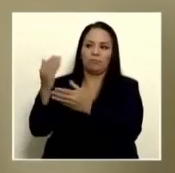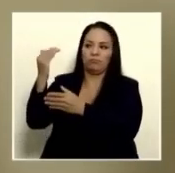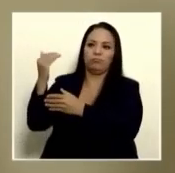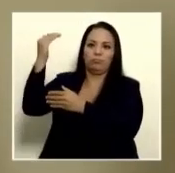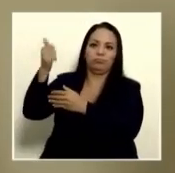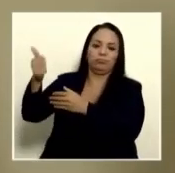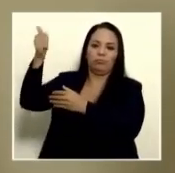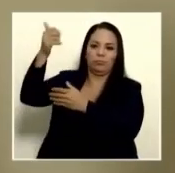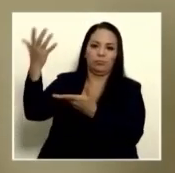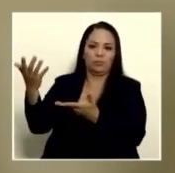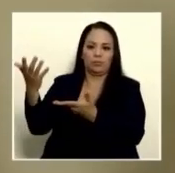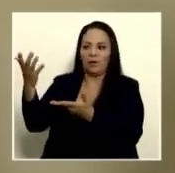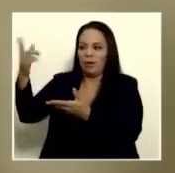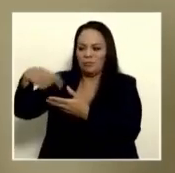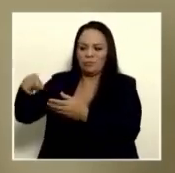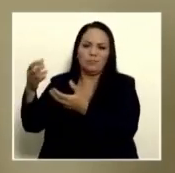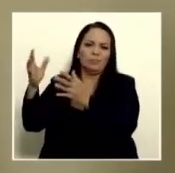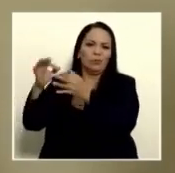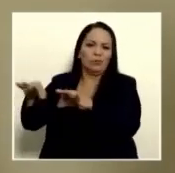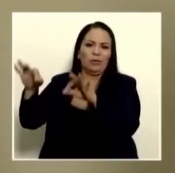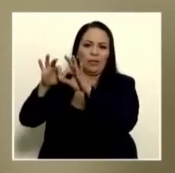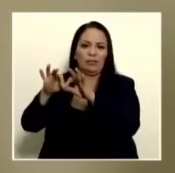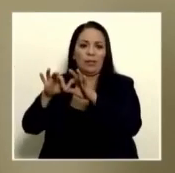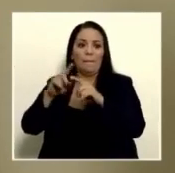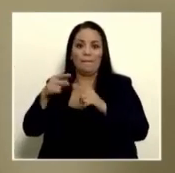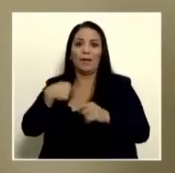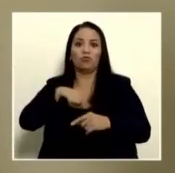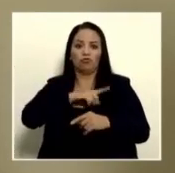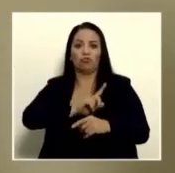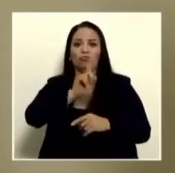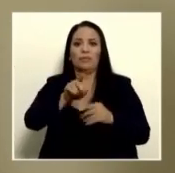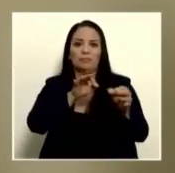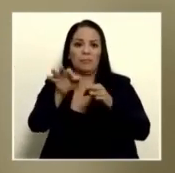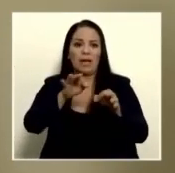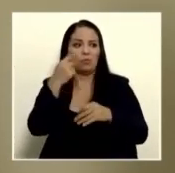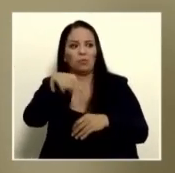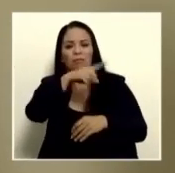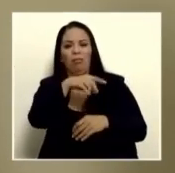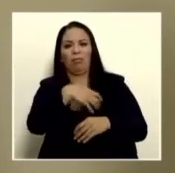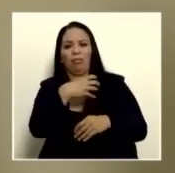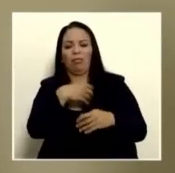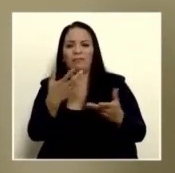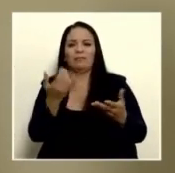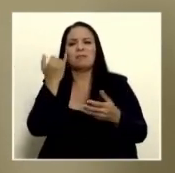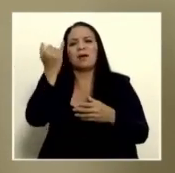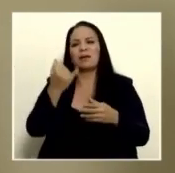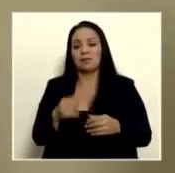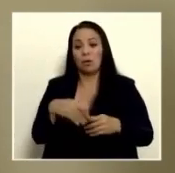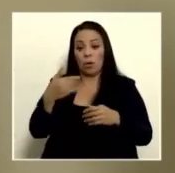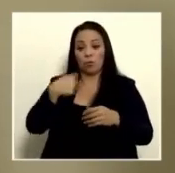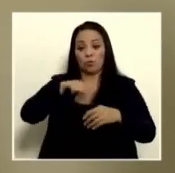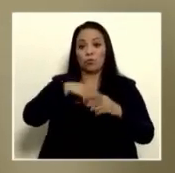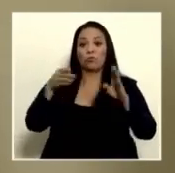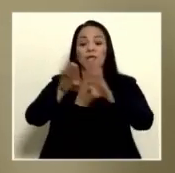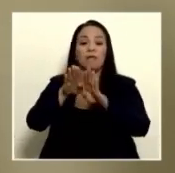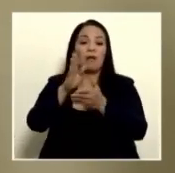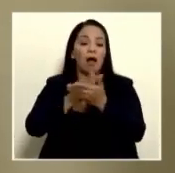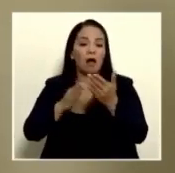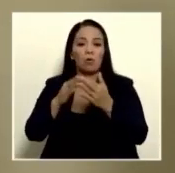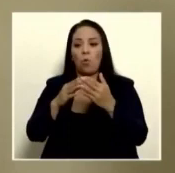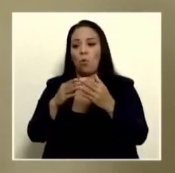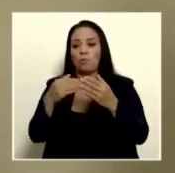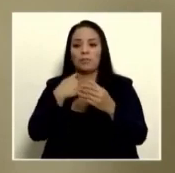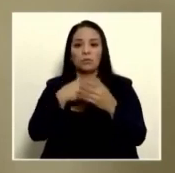lo tuvimos que hacer ante tanto cuestionamiento. Dios guarde, tuviéramos que hacer esto cada vez que se hace un cierre sanitario para una persona o una